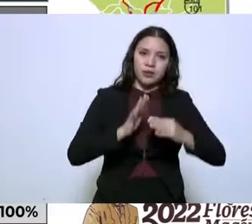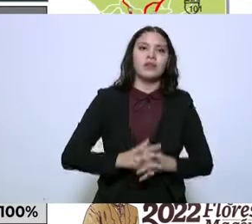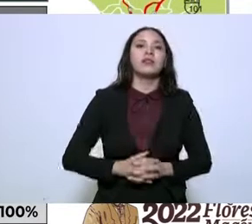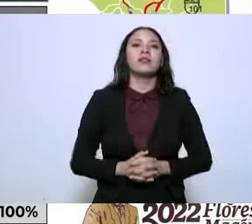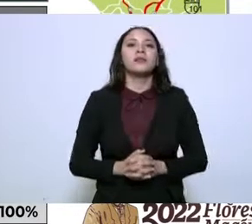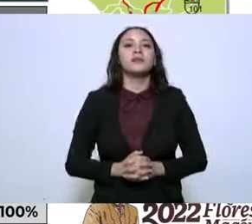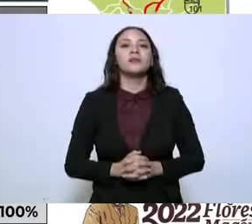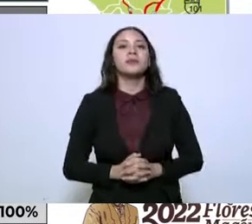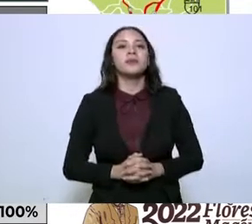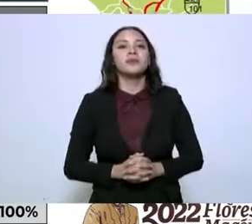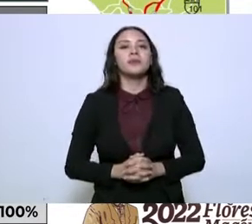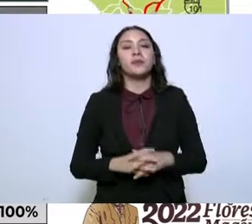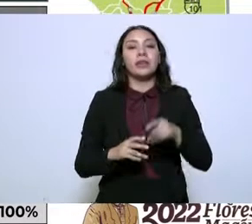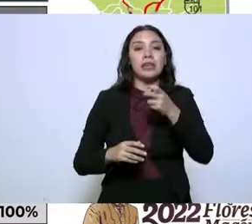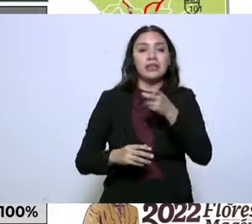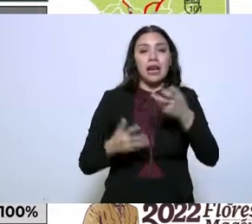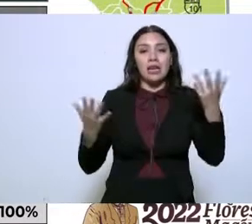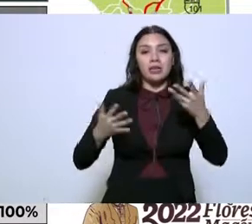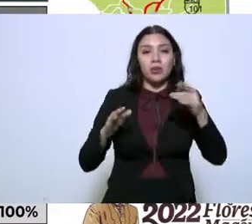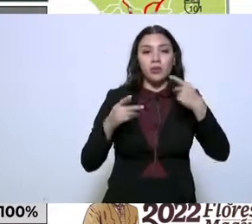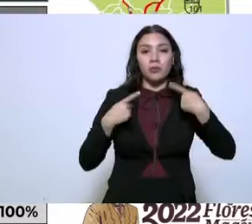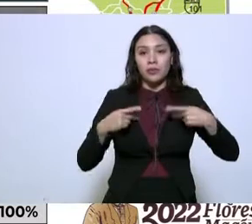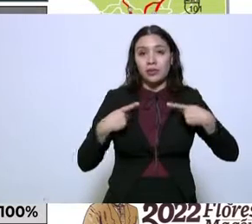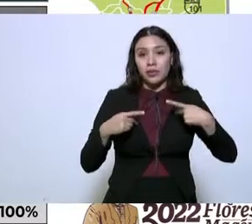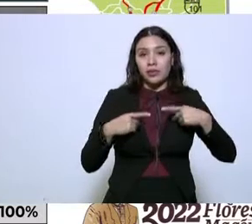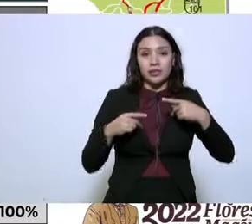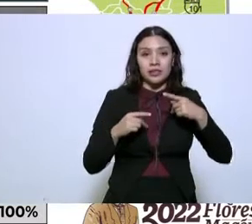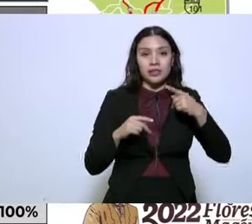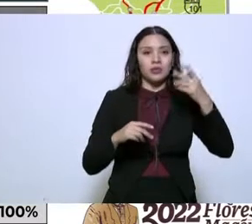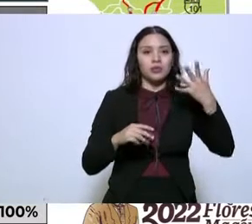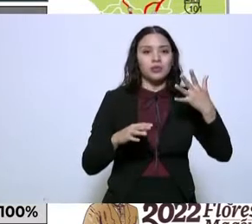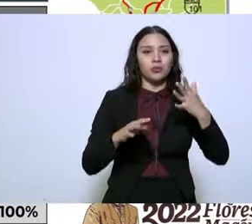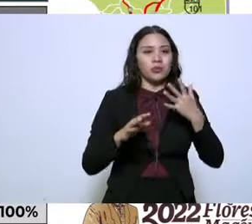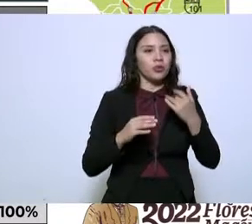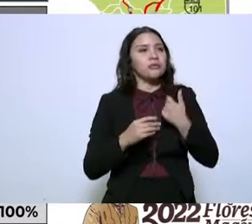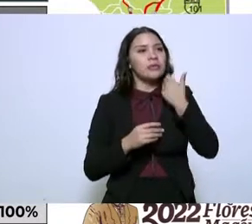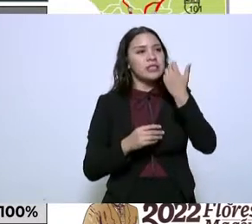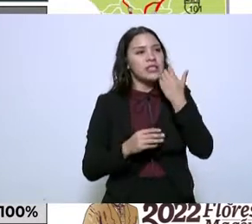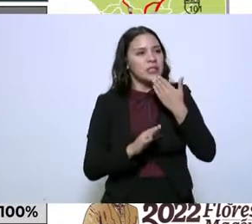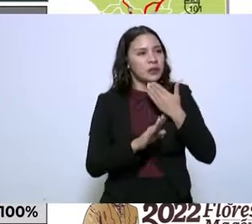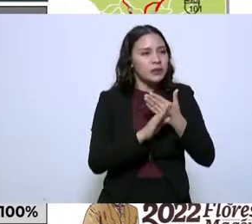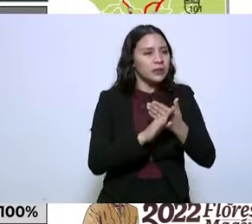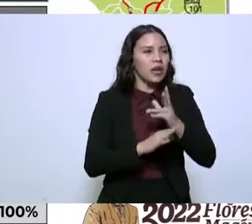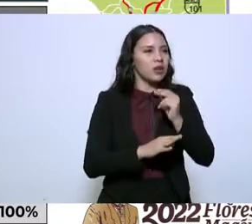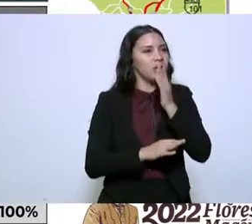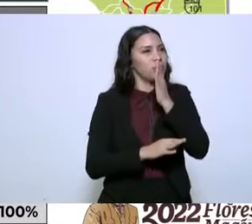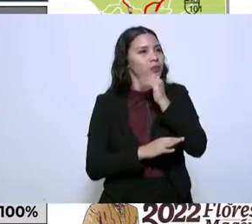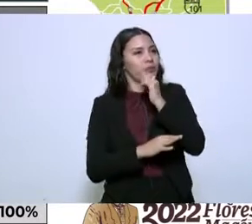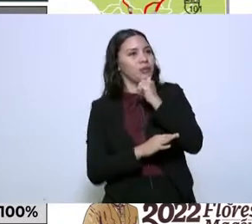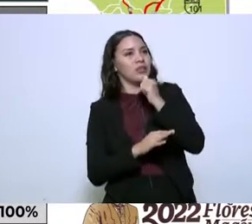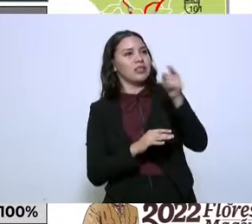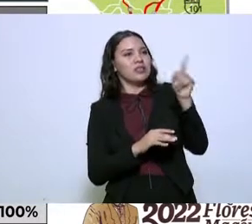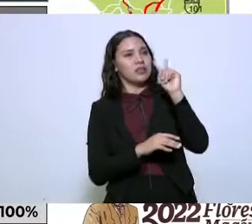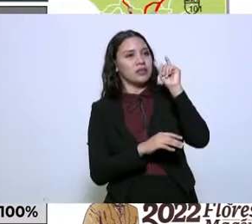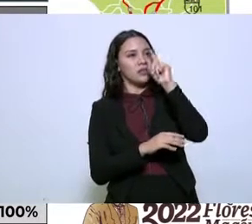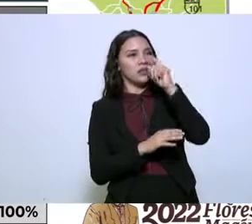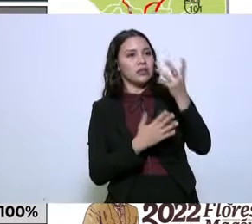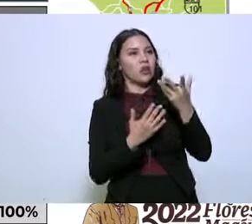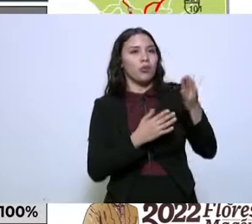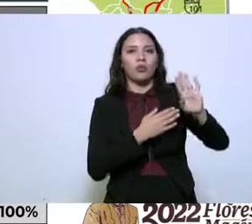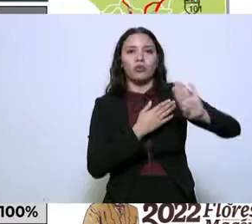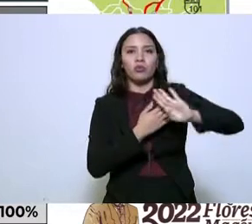hace que los delincuentes no se enfrenten tan fácilmente como lo venían haciendo.